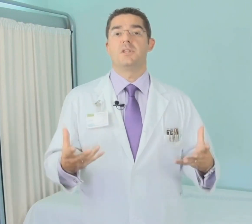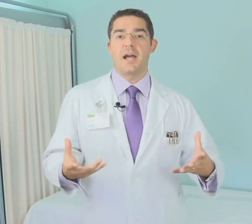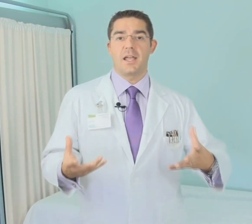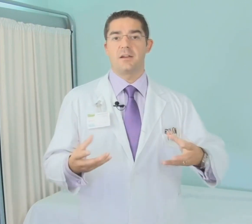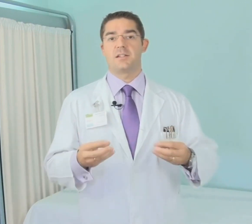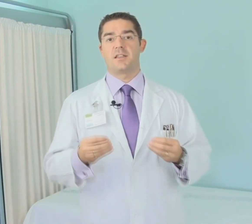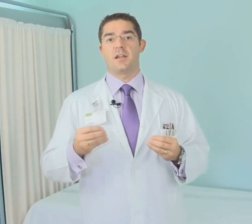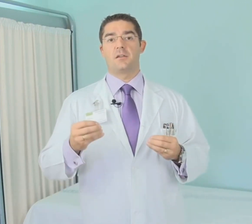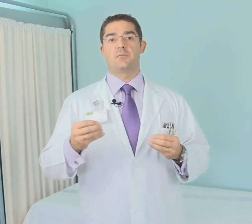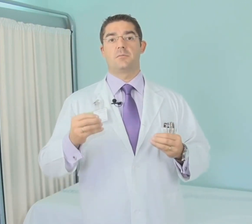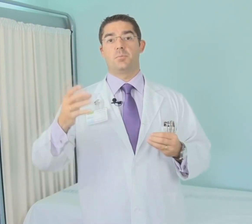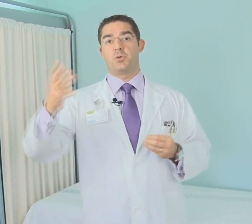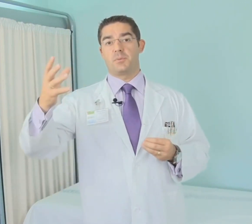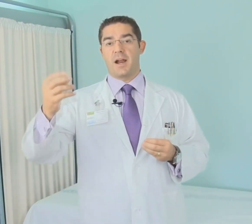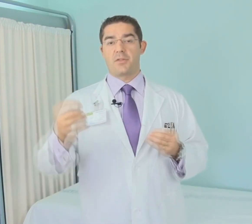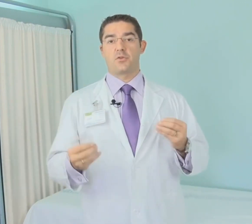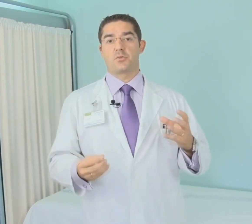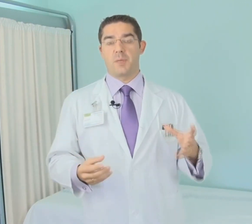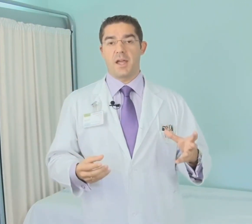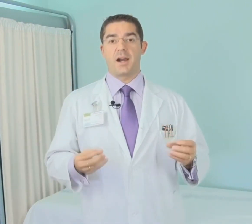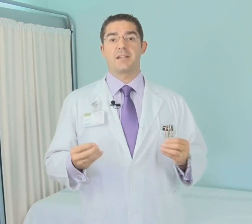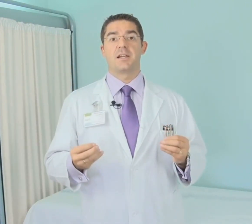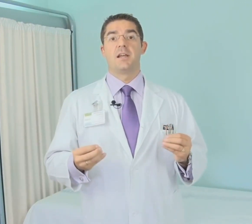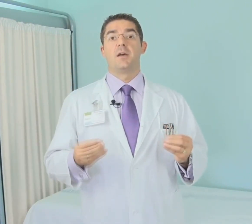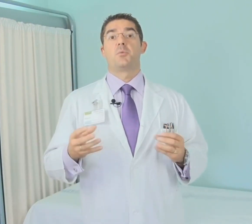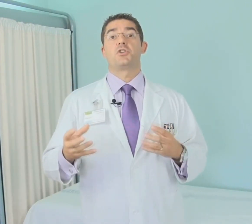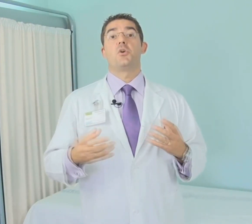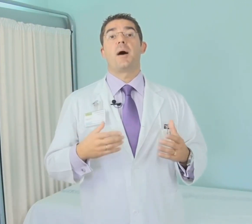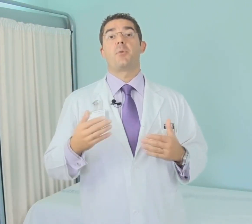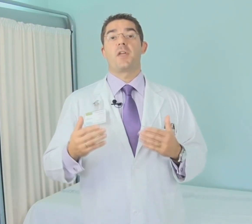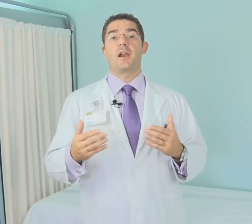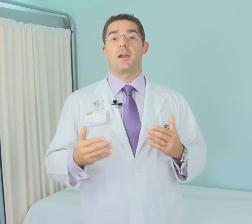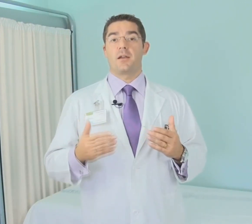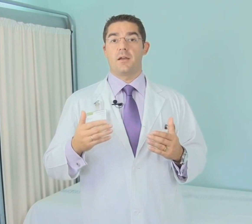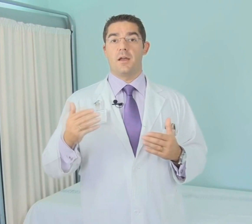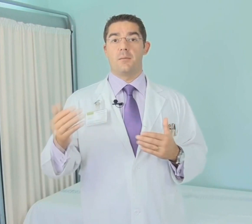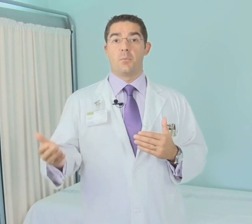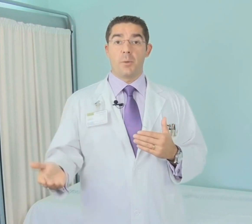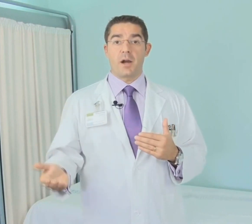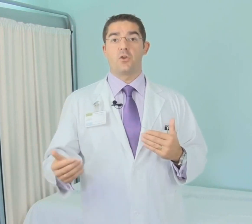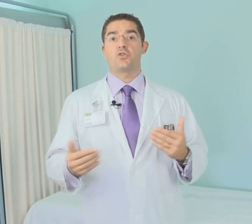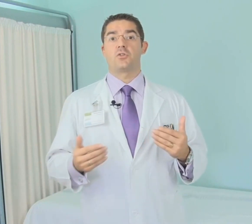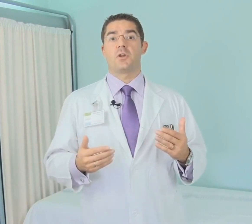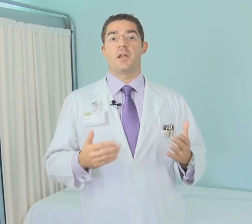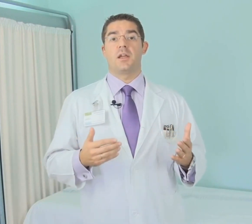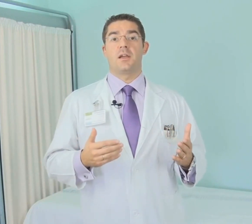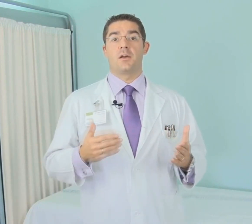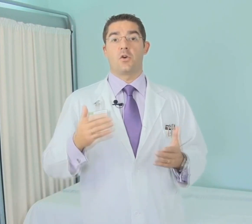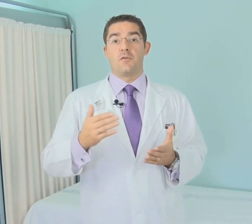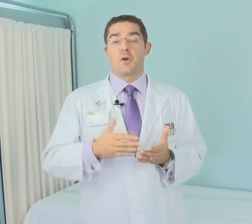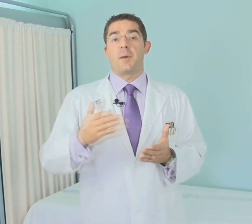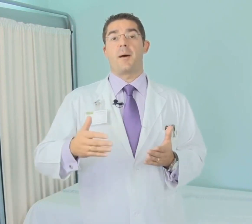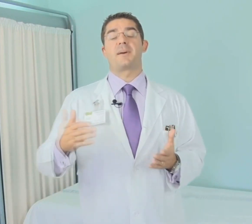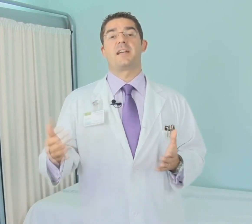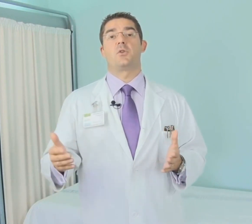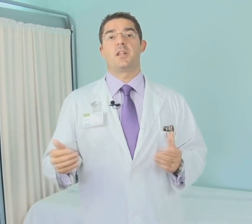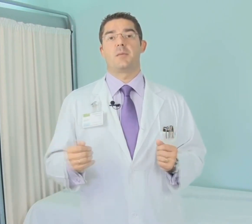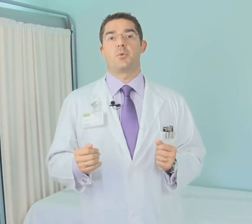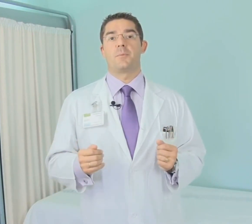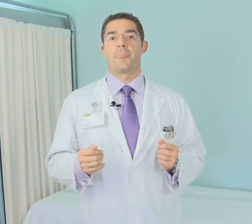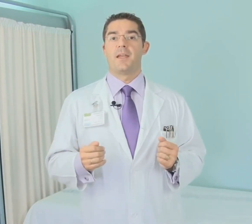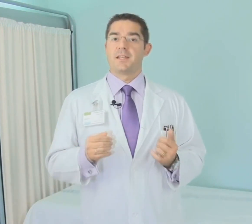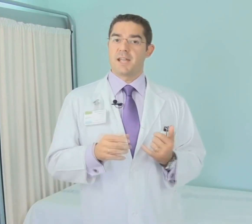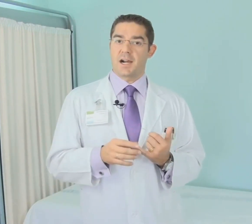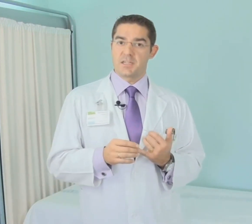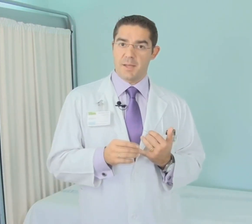voluntaria, es decir, pues brazos, piernas, pues no va a poder moverlos conforme va pasando